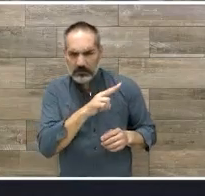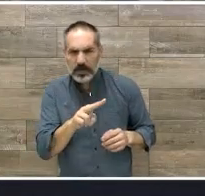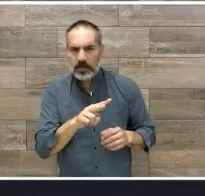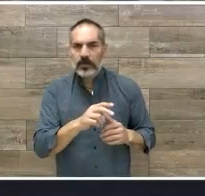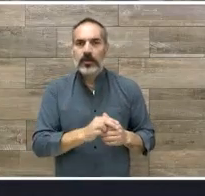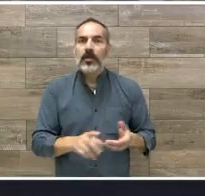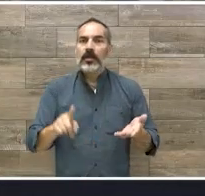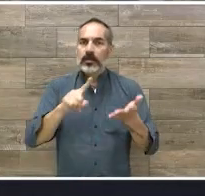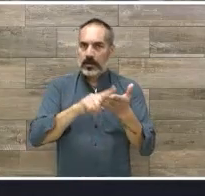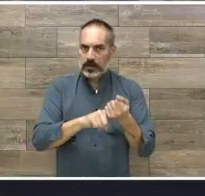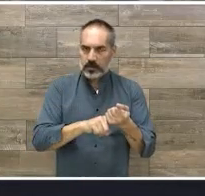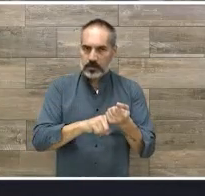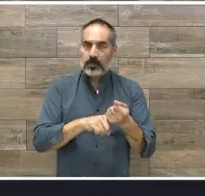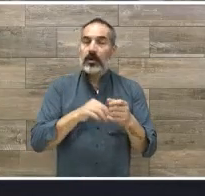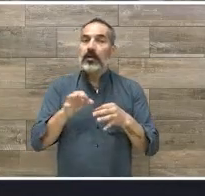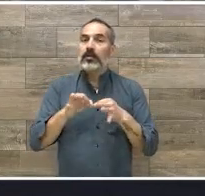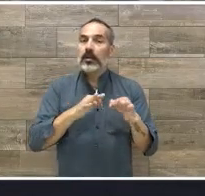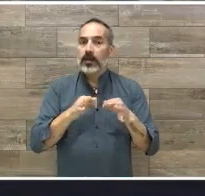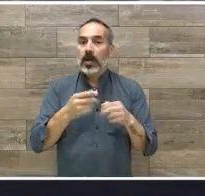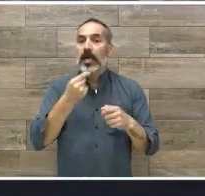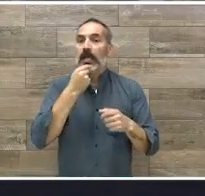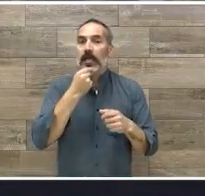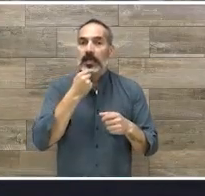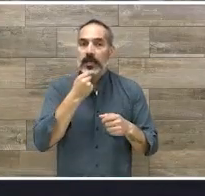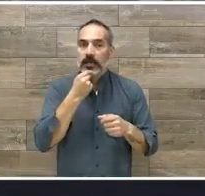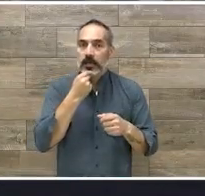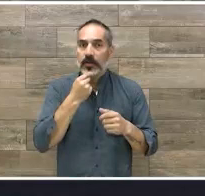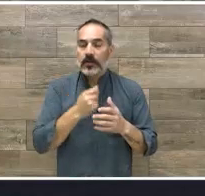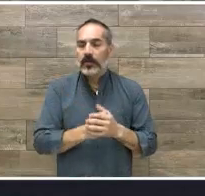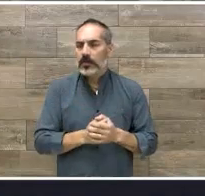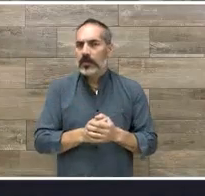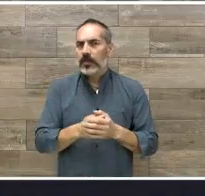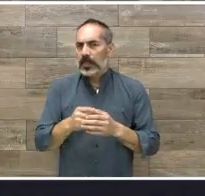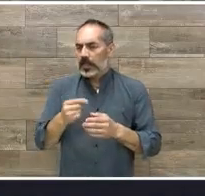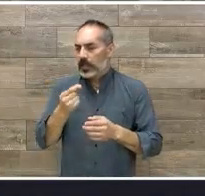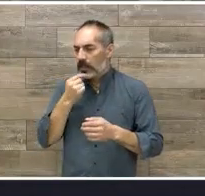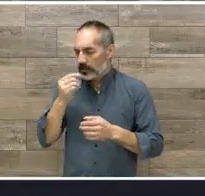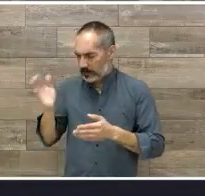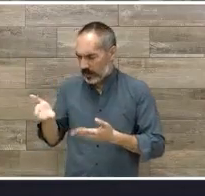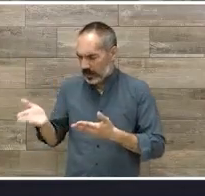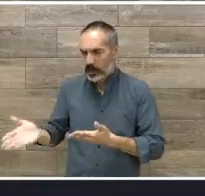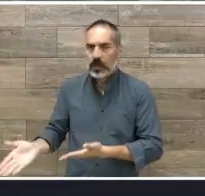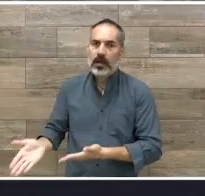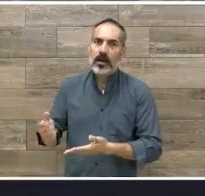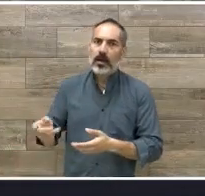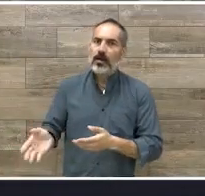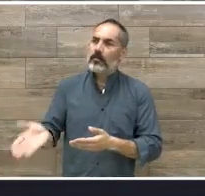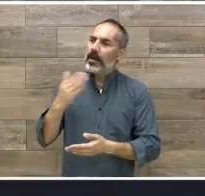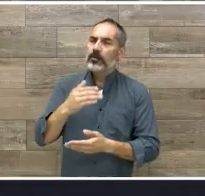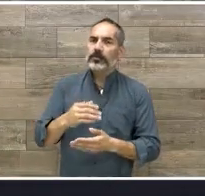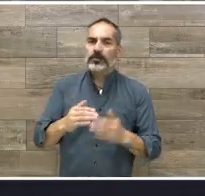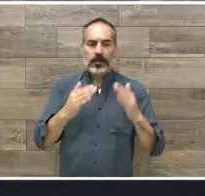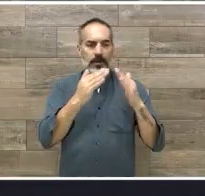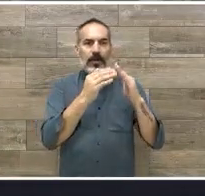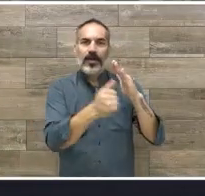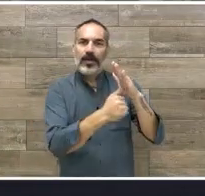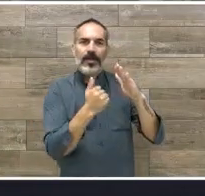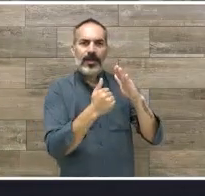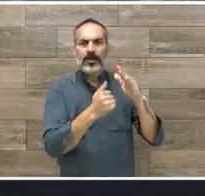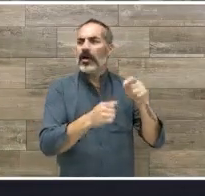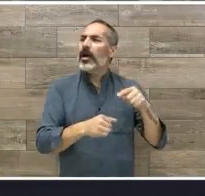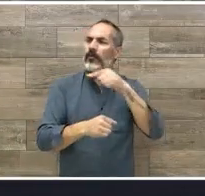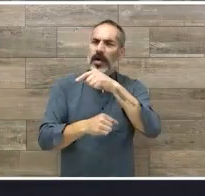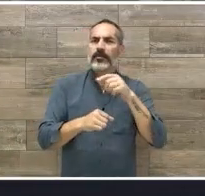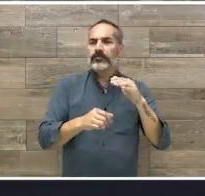un contexto en donde al niño se le exponga el ambiente para que aprenda del ambiente que controle su cuerpo, que